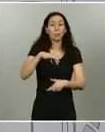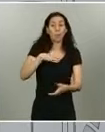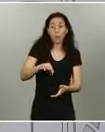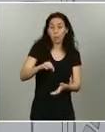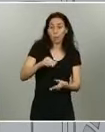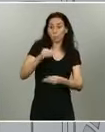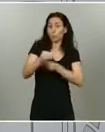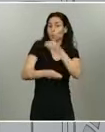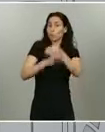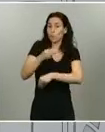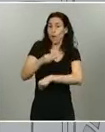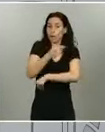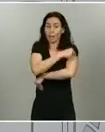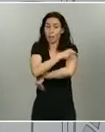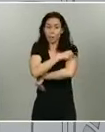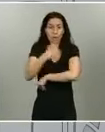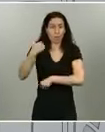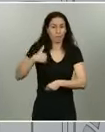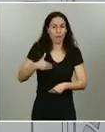un candidato adecuado.